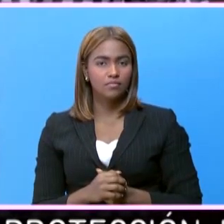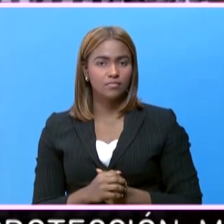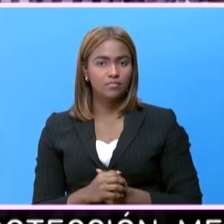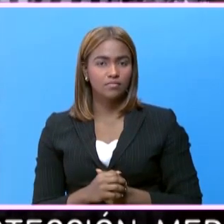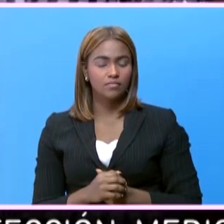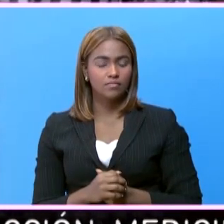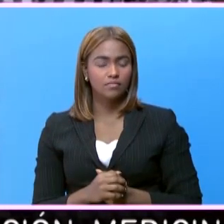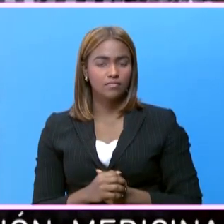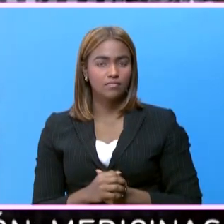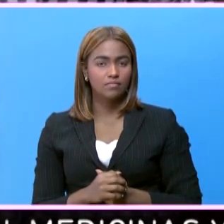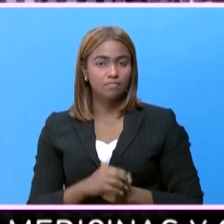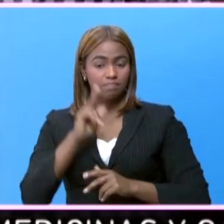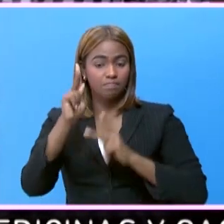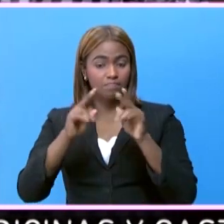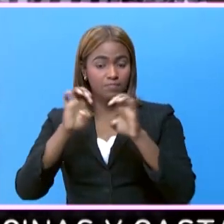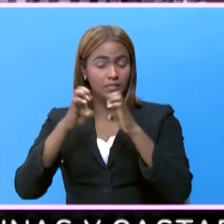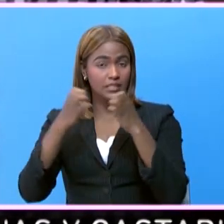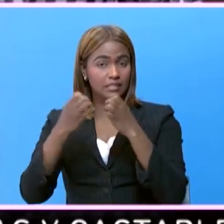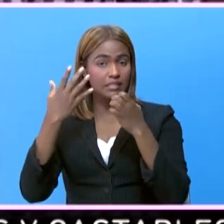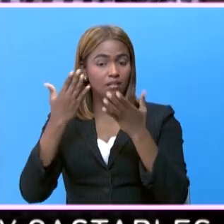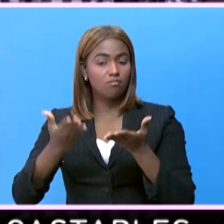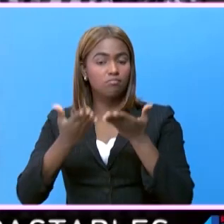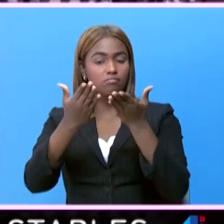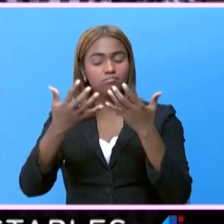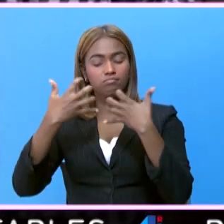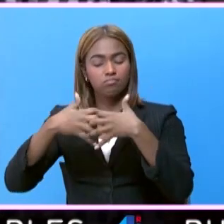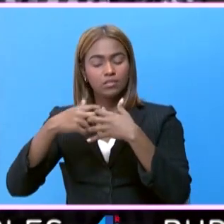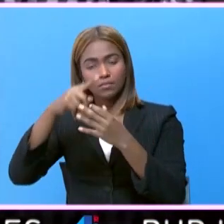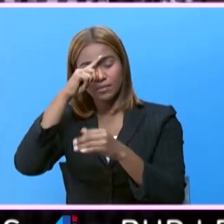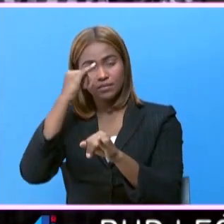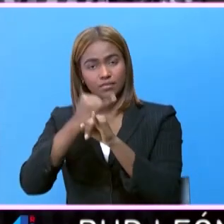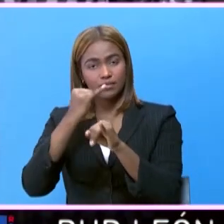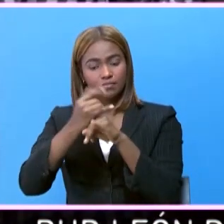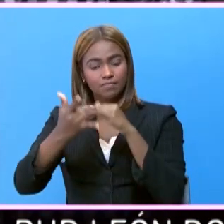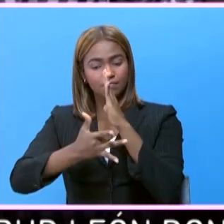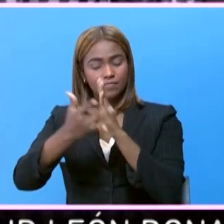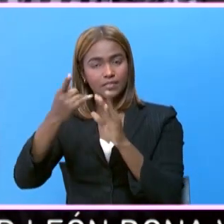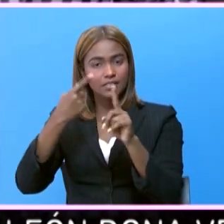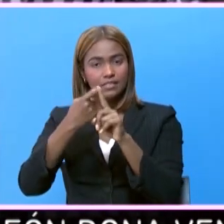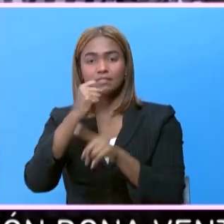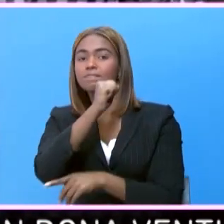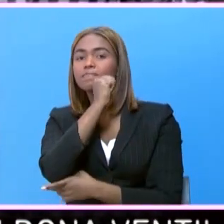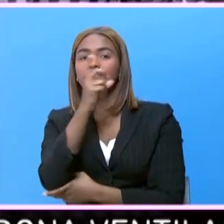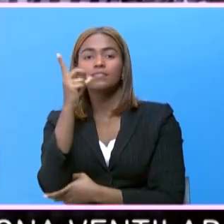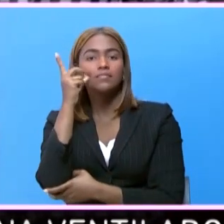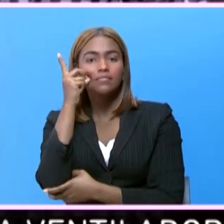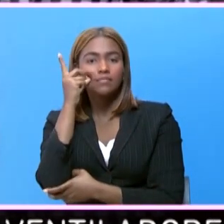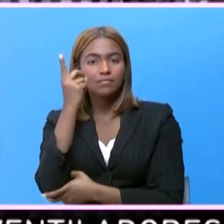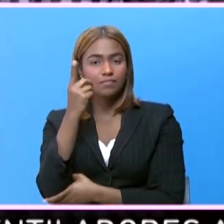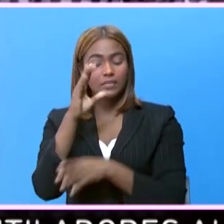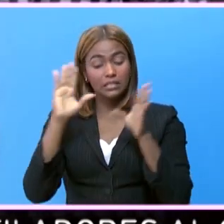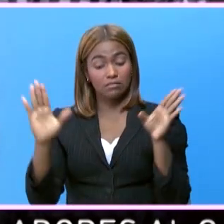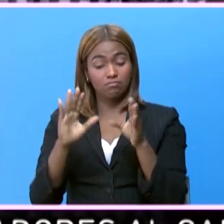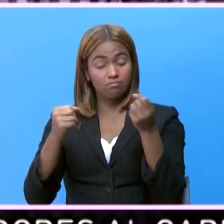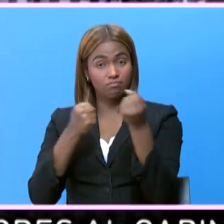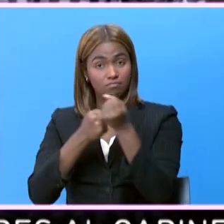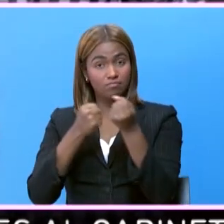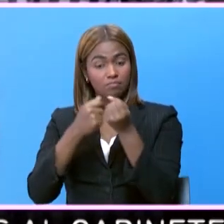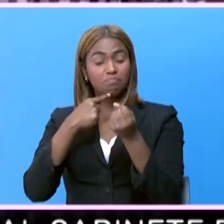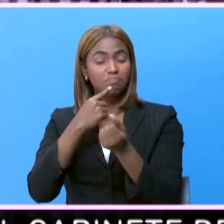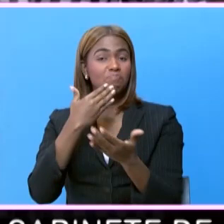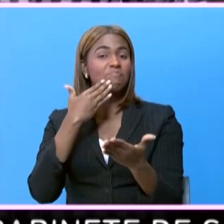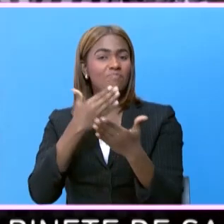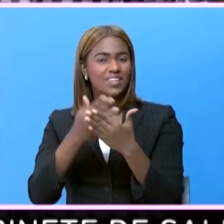Los equipos fueron producidos por el Instituto Tecnológico de Santo Domingo, Acción que